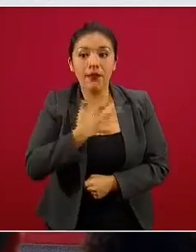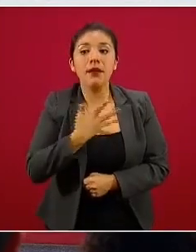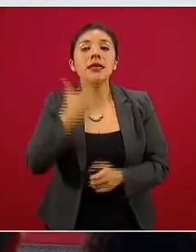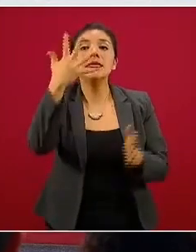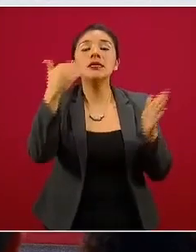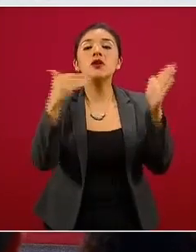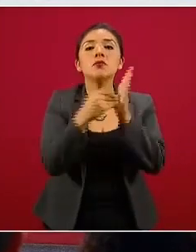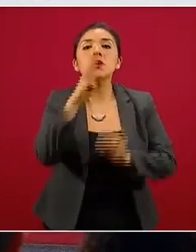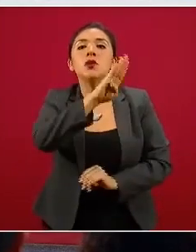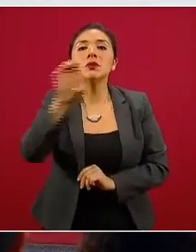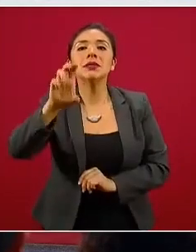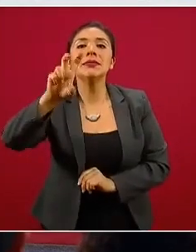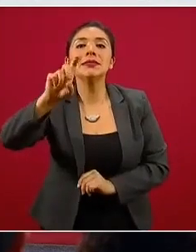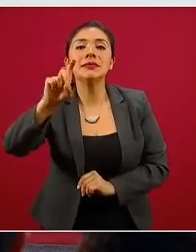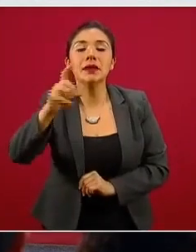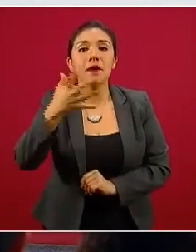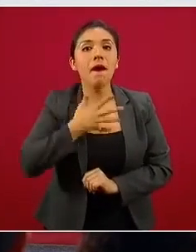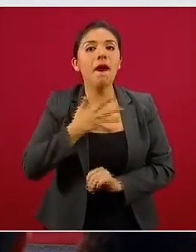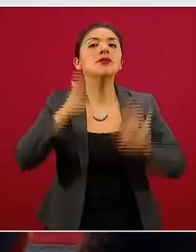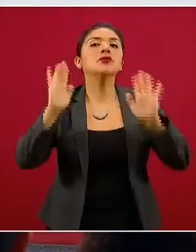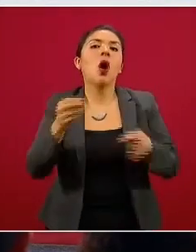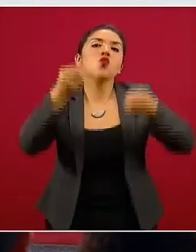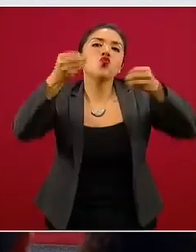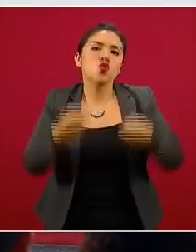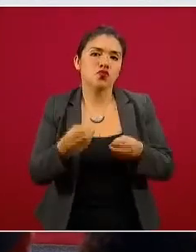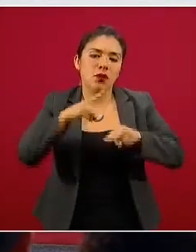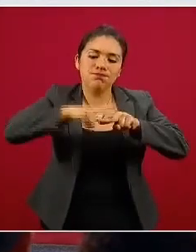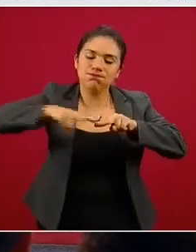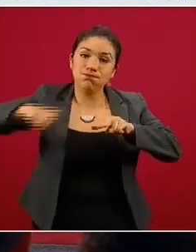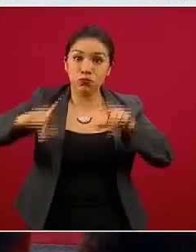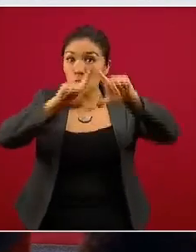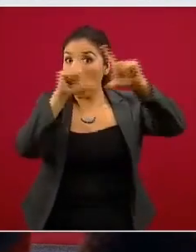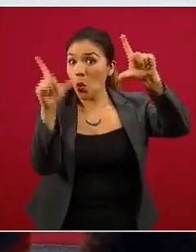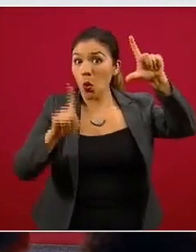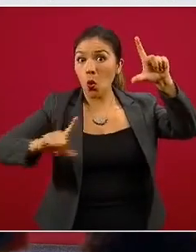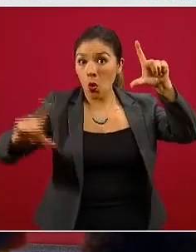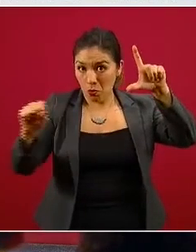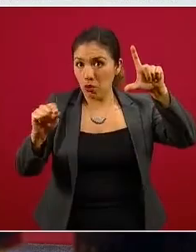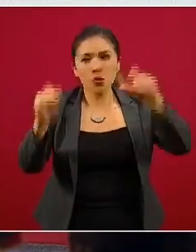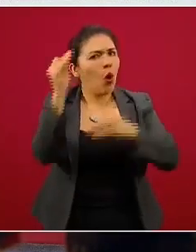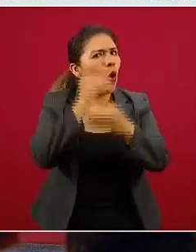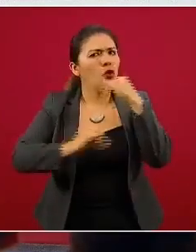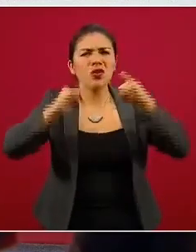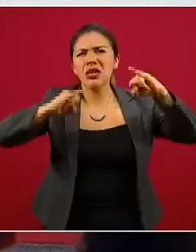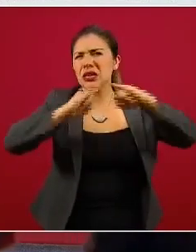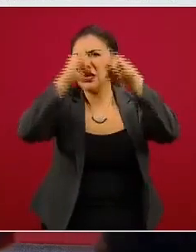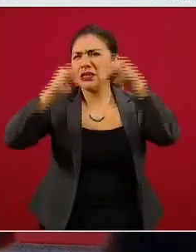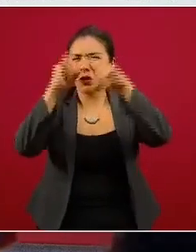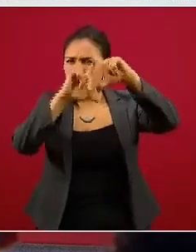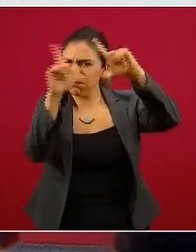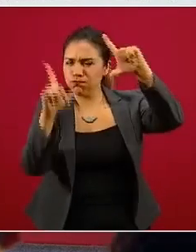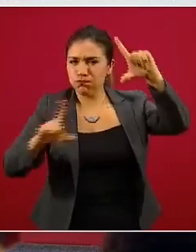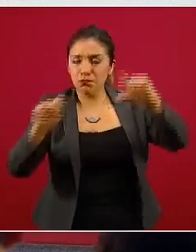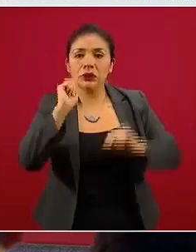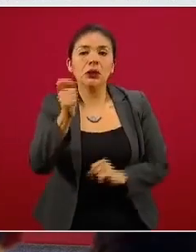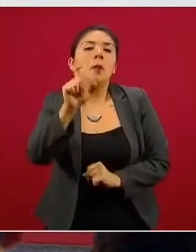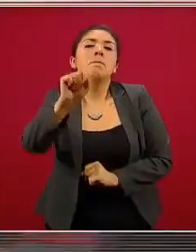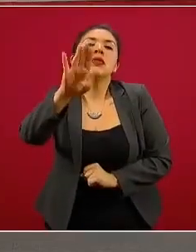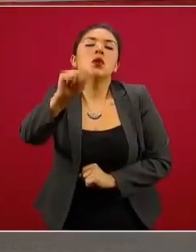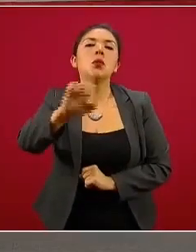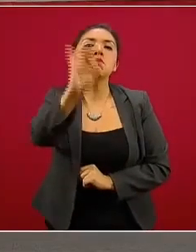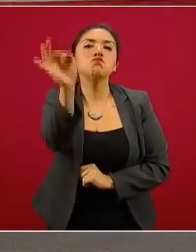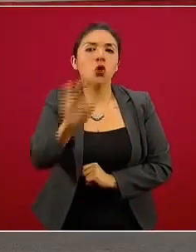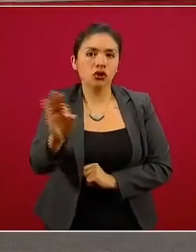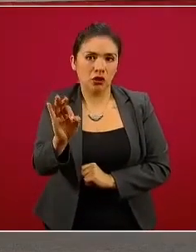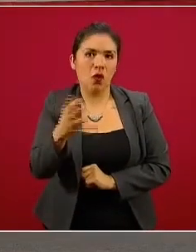930 que están ocupadas a nivel nacional, contando todas las instituciones. Esto es 29 por ciento